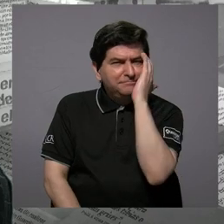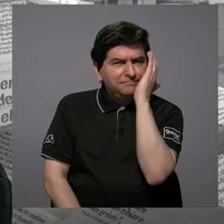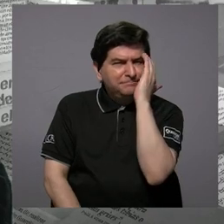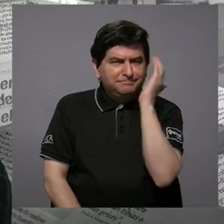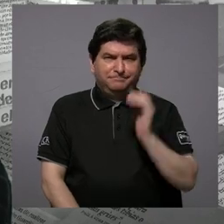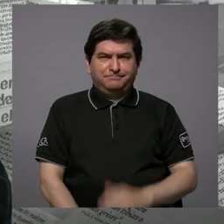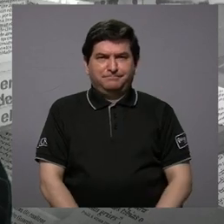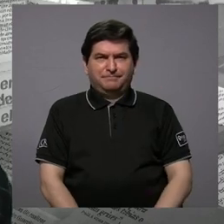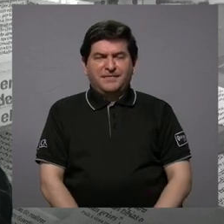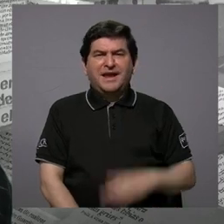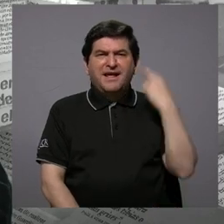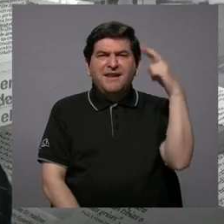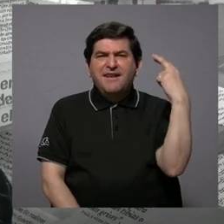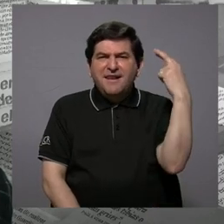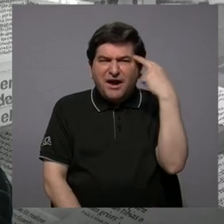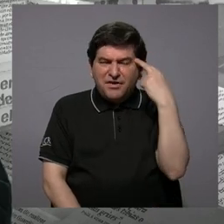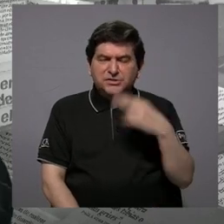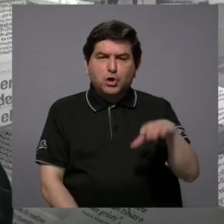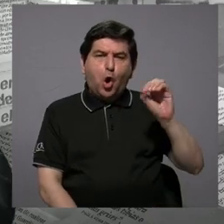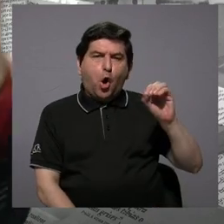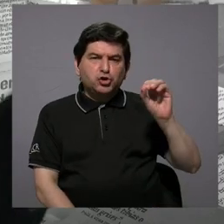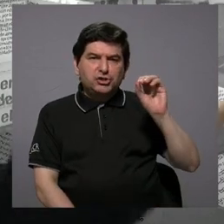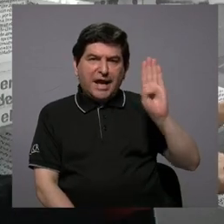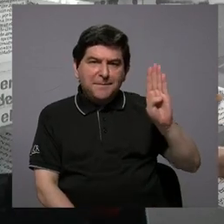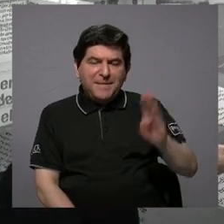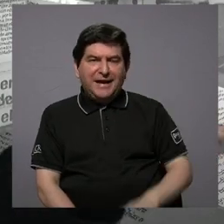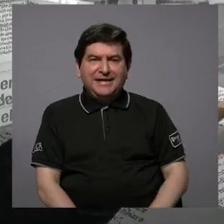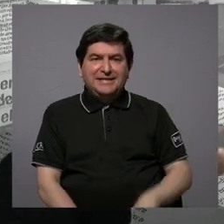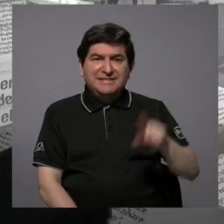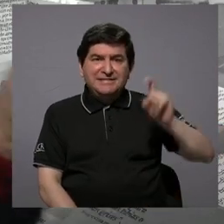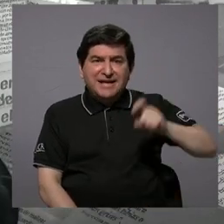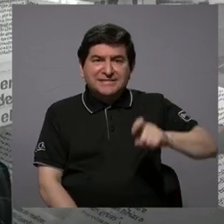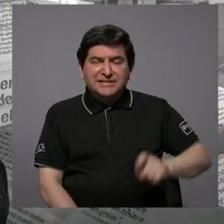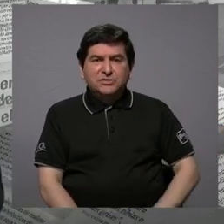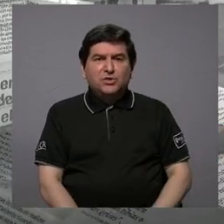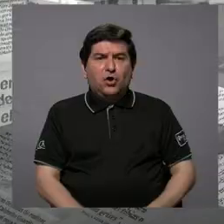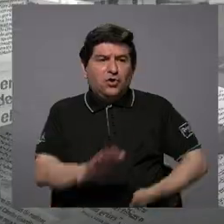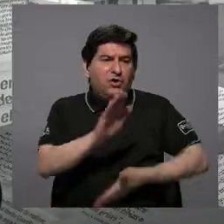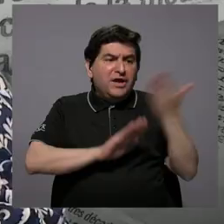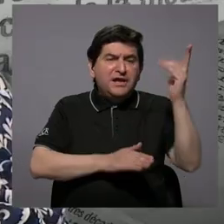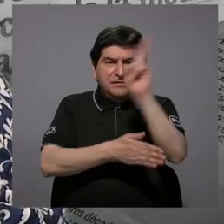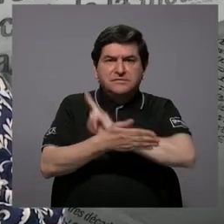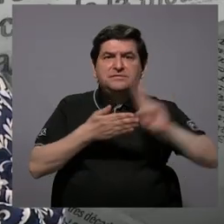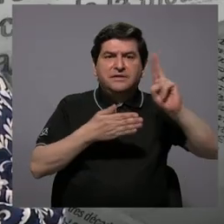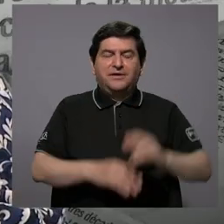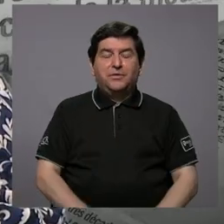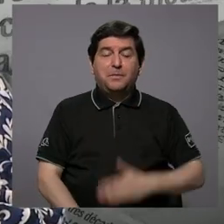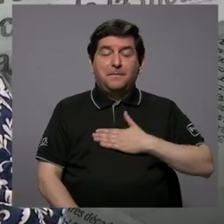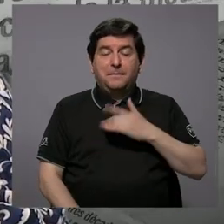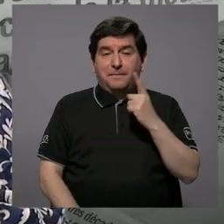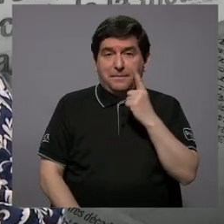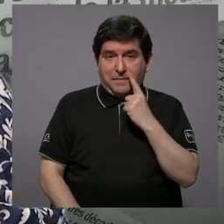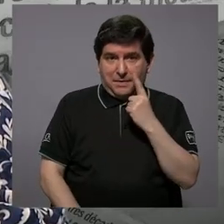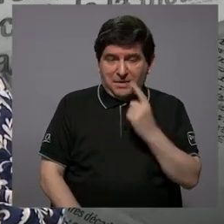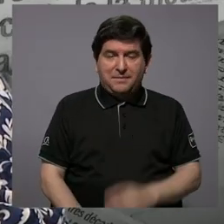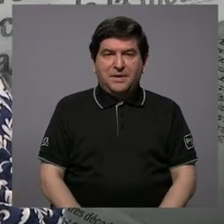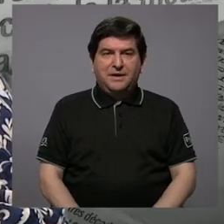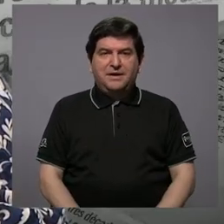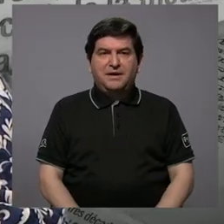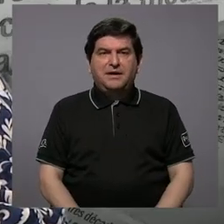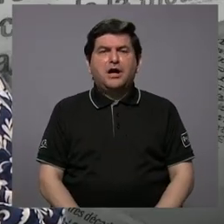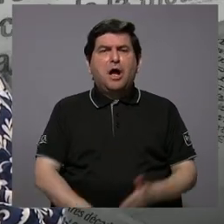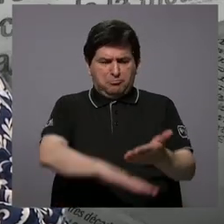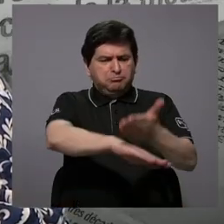sobre por qué Don Oscar tuvo que dejar la universidad? Sí, bueno, mi papá estaba en años